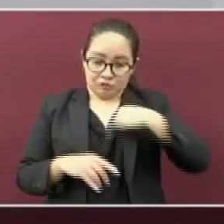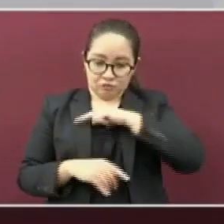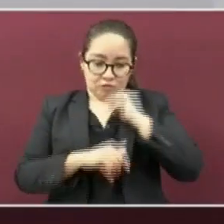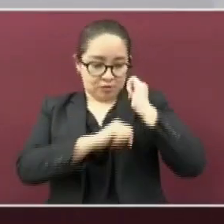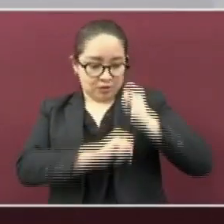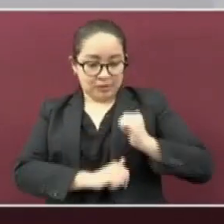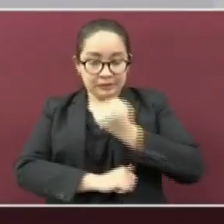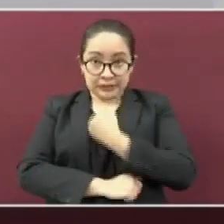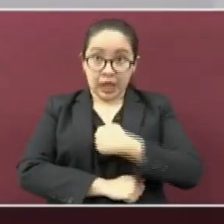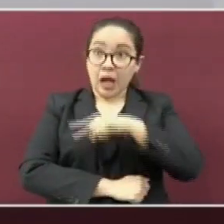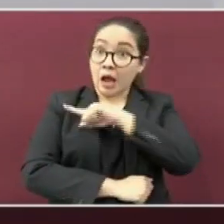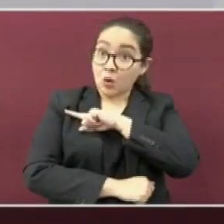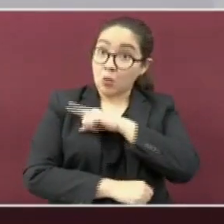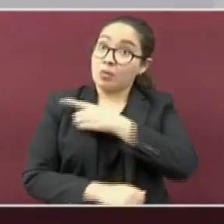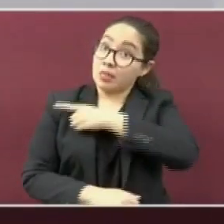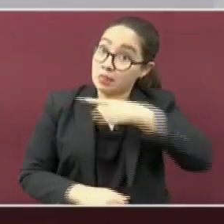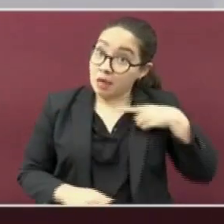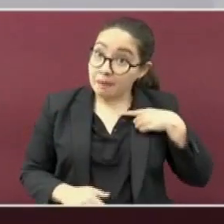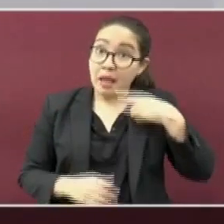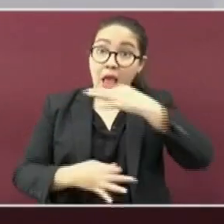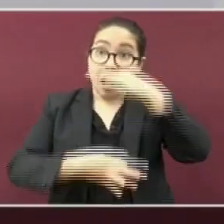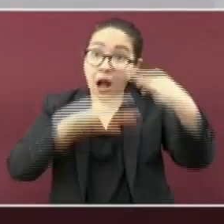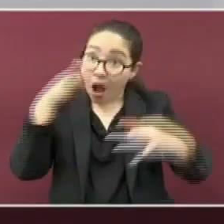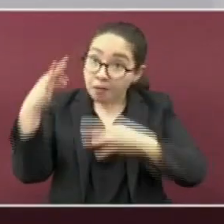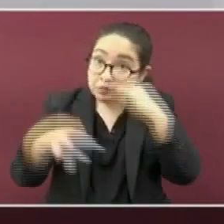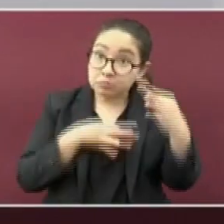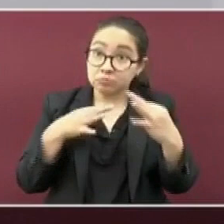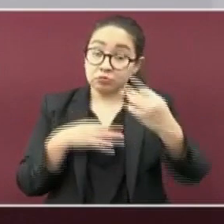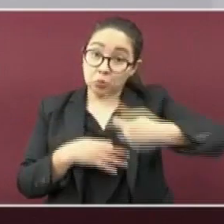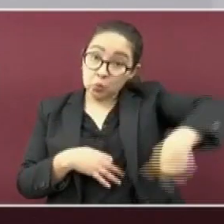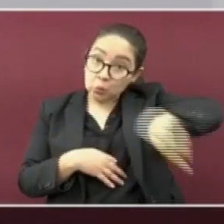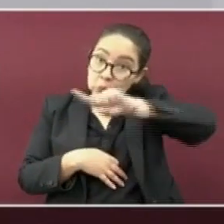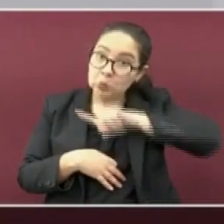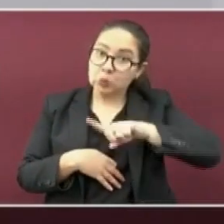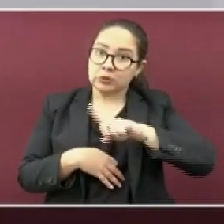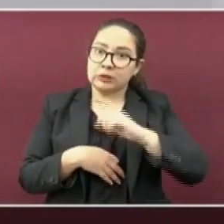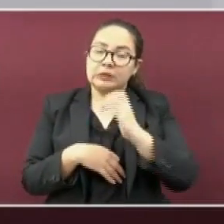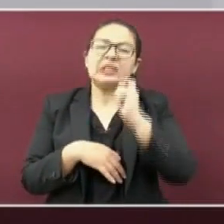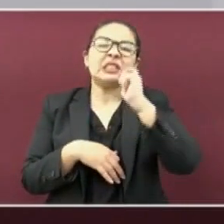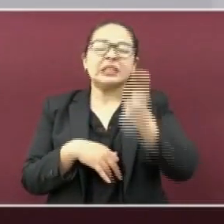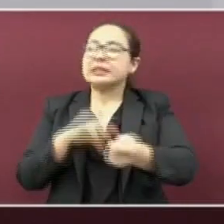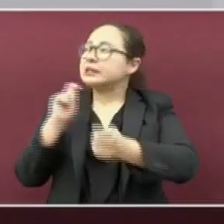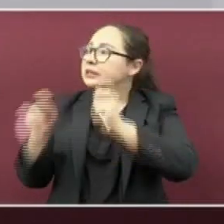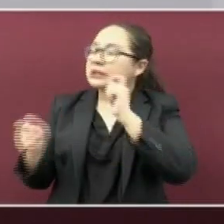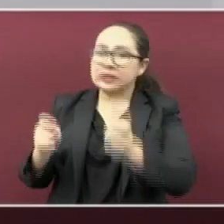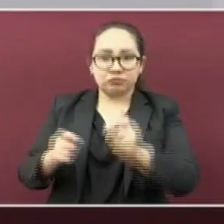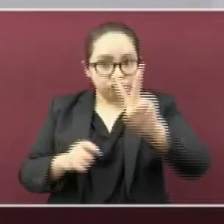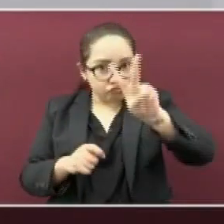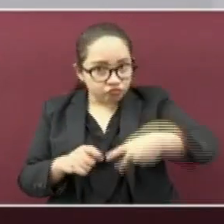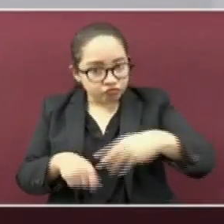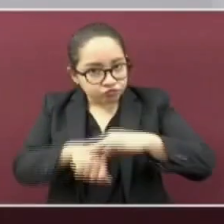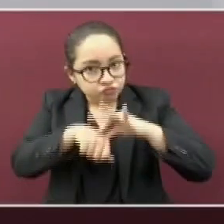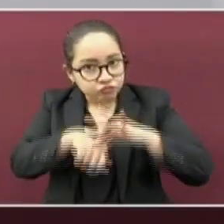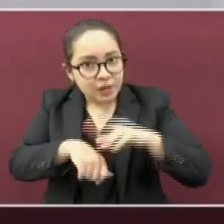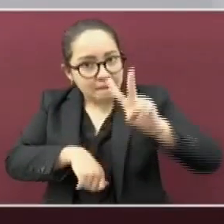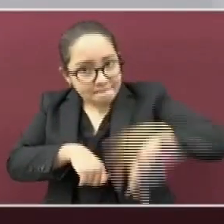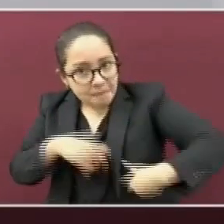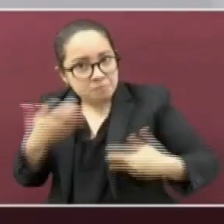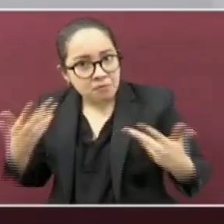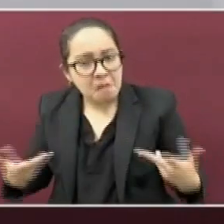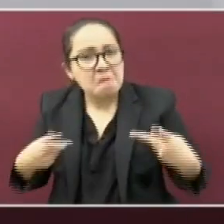familia veracruzana, tenemos la obligación de informar a ustedes la situación real, de primera mano,